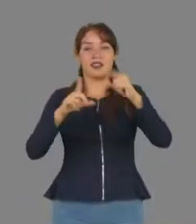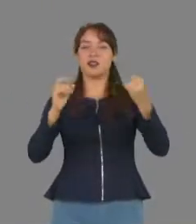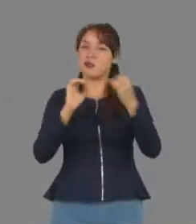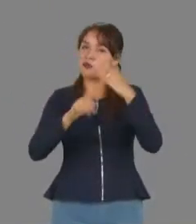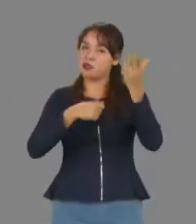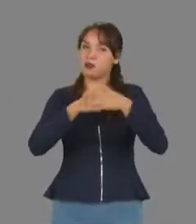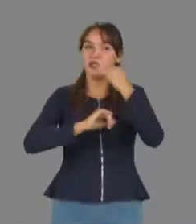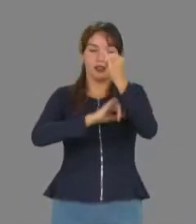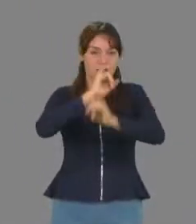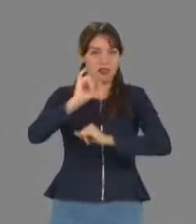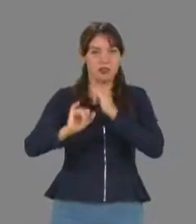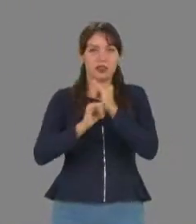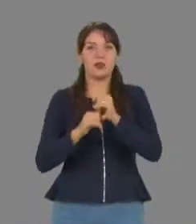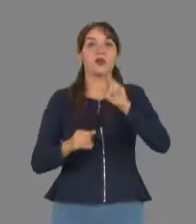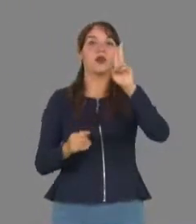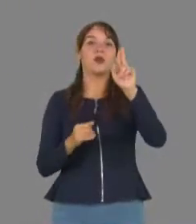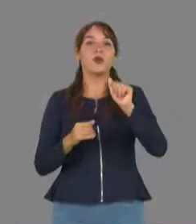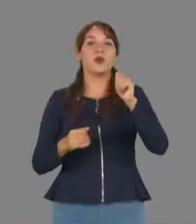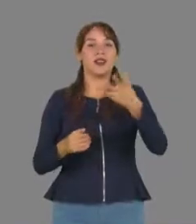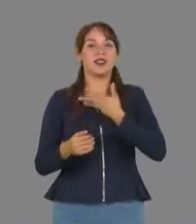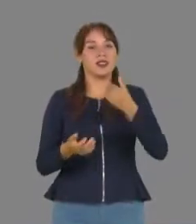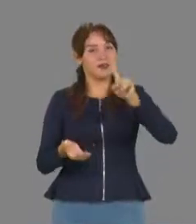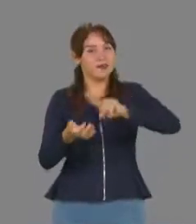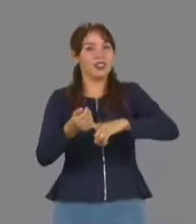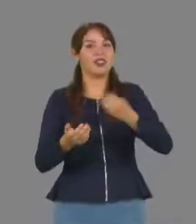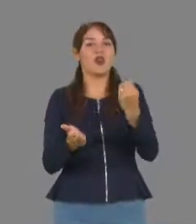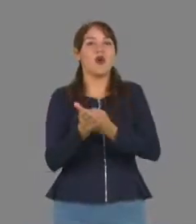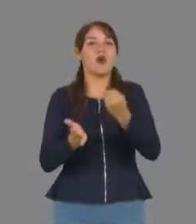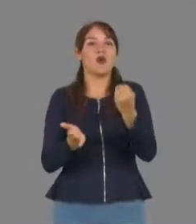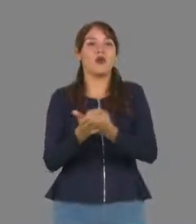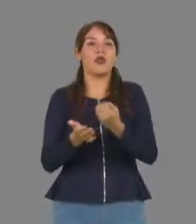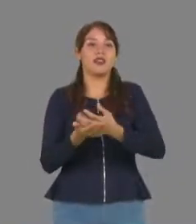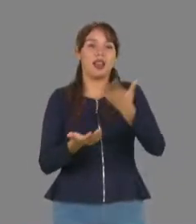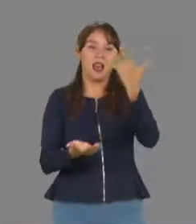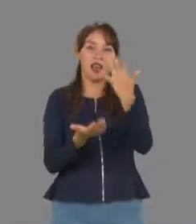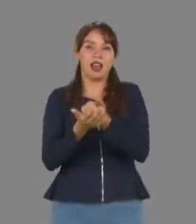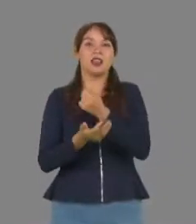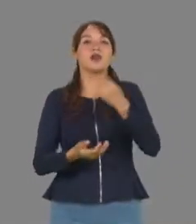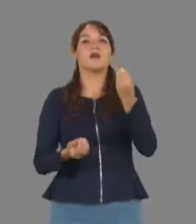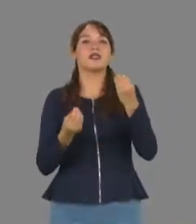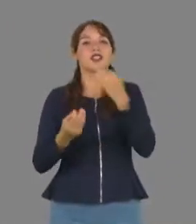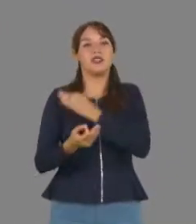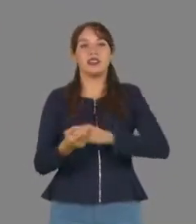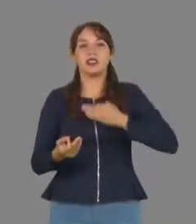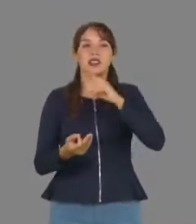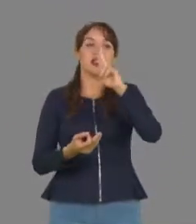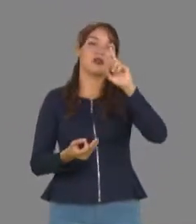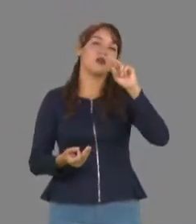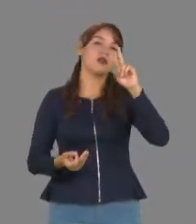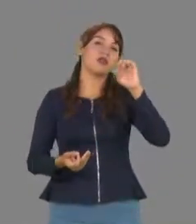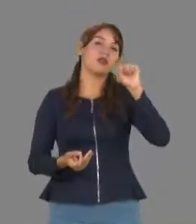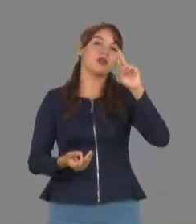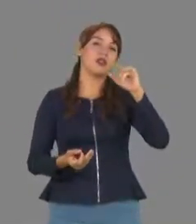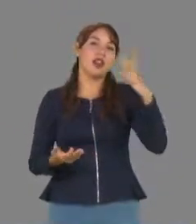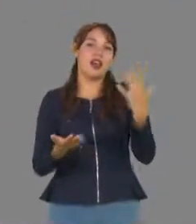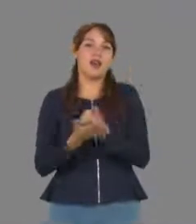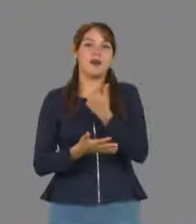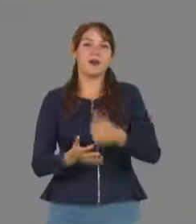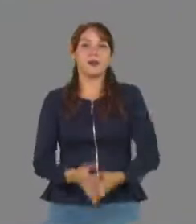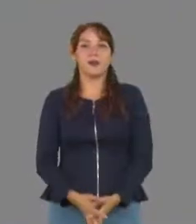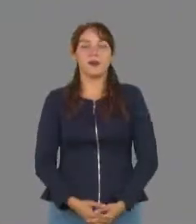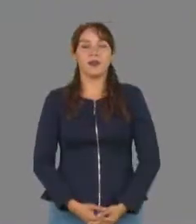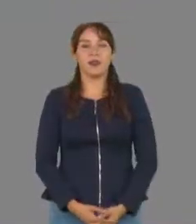internacional. La Autónoma de Tamaulipas tiene oro en sus venas estudiantiles. Felicidades Úrsula González Gárate por este logro deportivo.